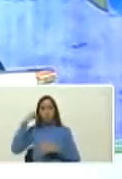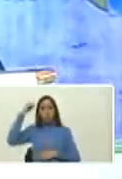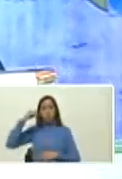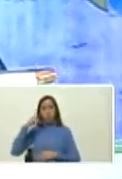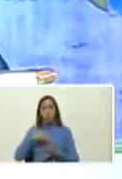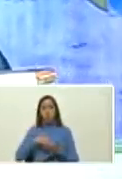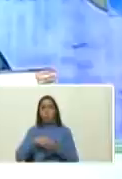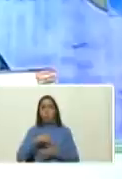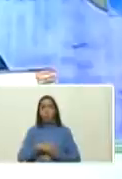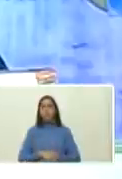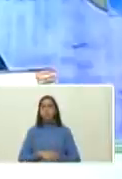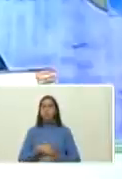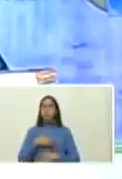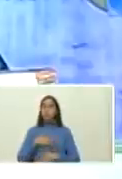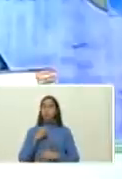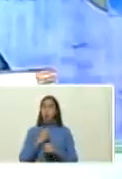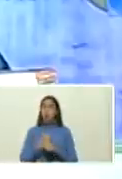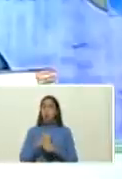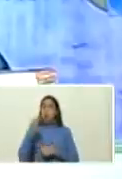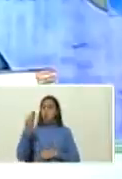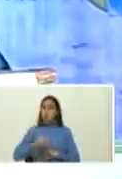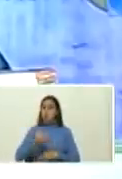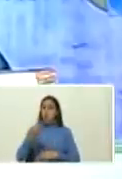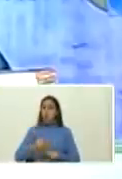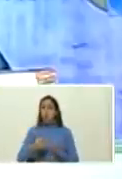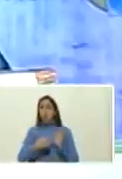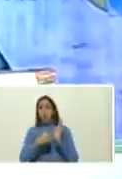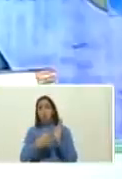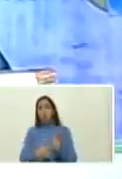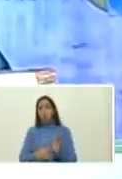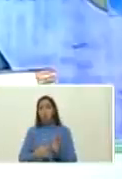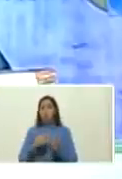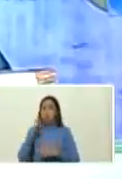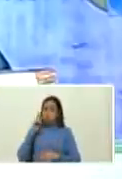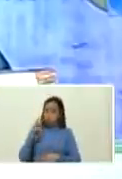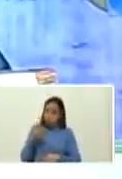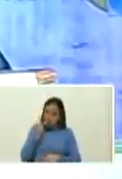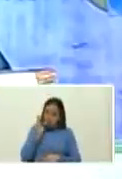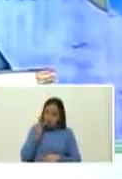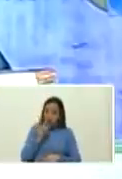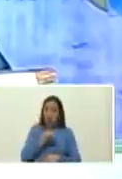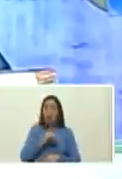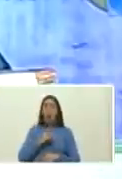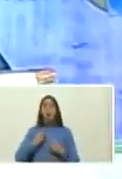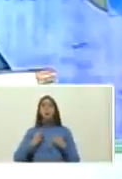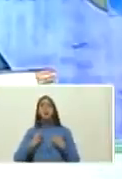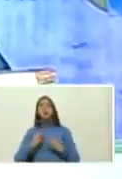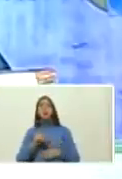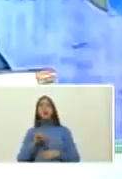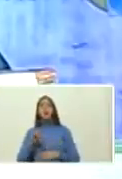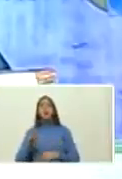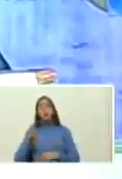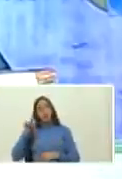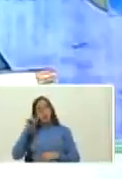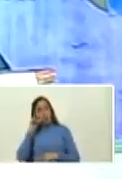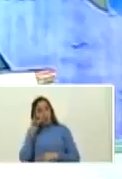esta jornada de trabajo siempre la transmito aquí está en Facebook Live la transmito por Instagram por YouTube